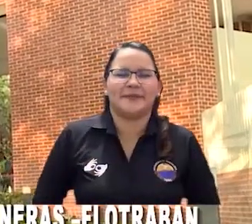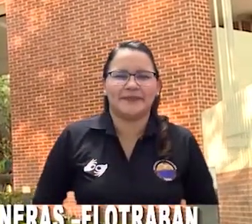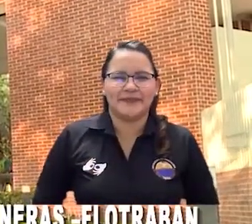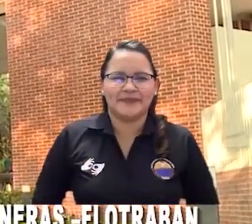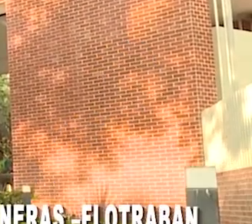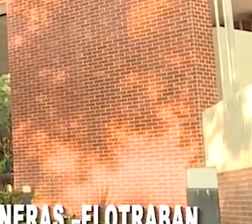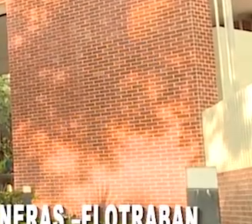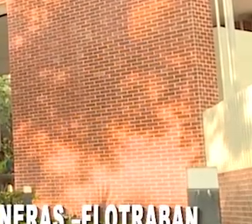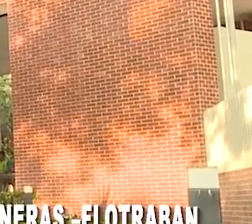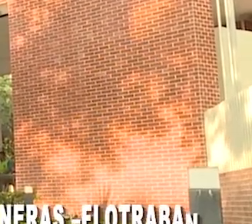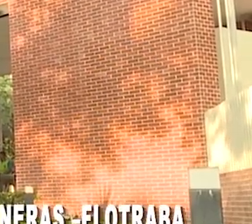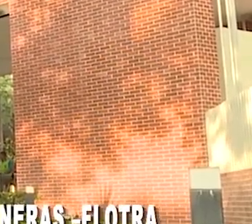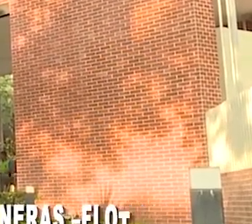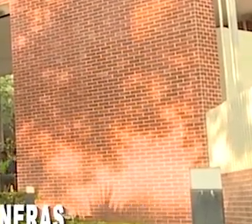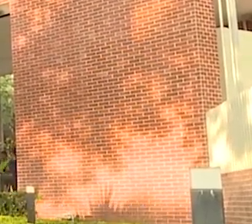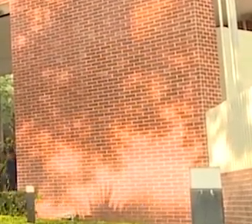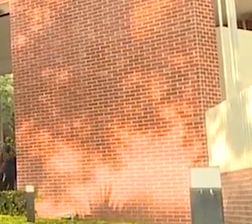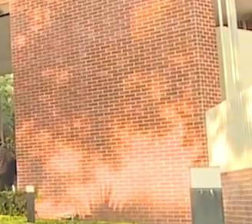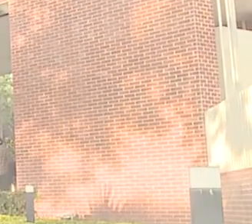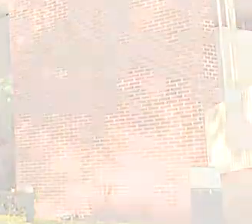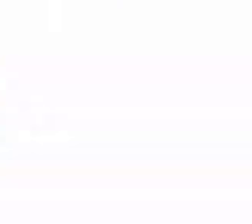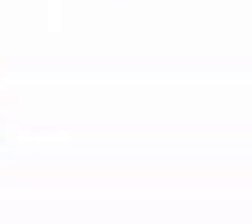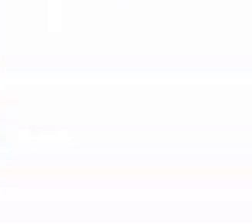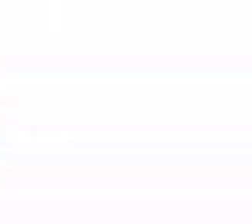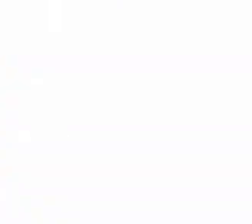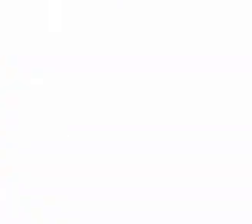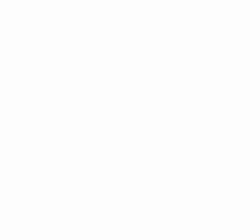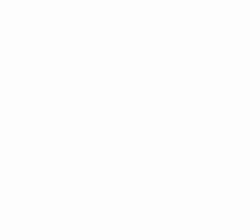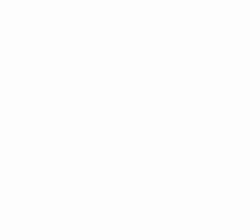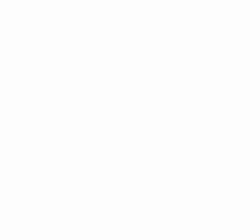Trabajadores de las Bananeras Flotrabán.